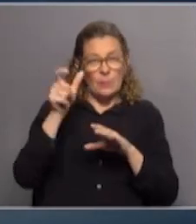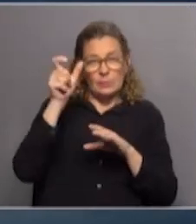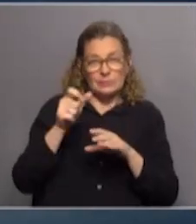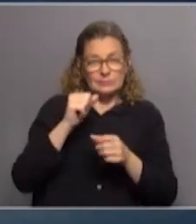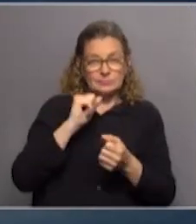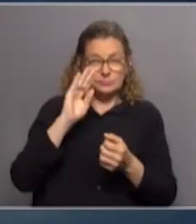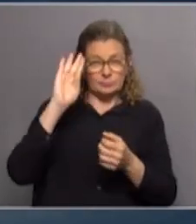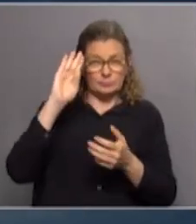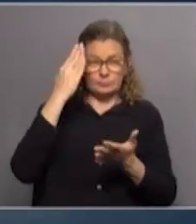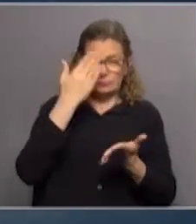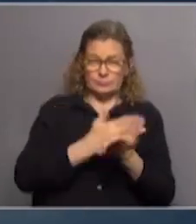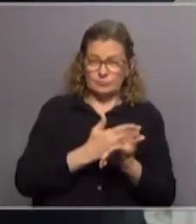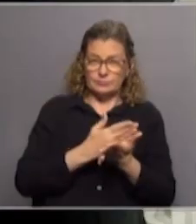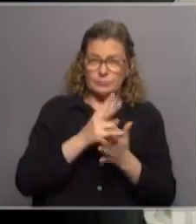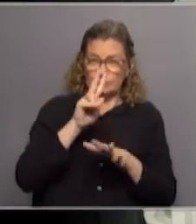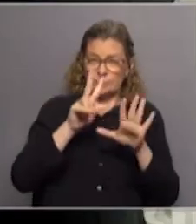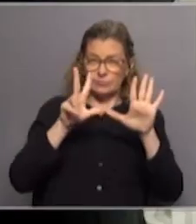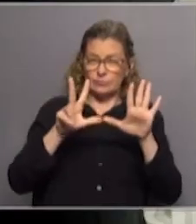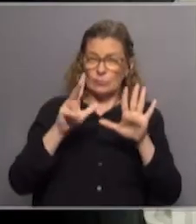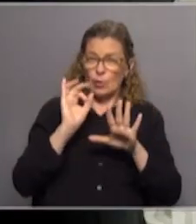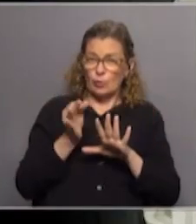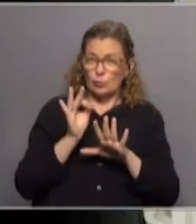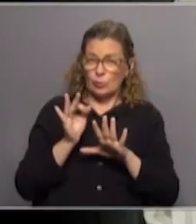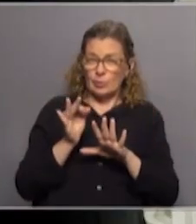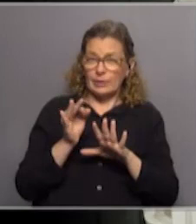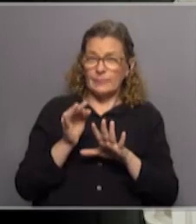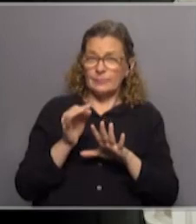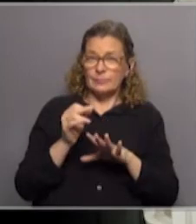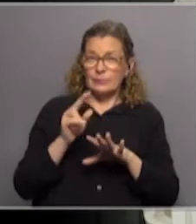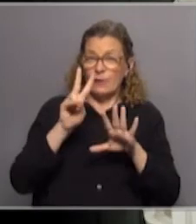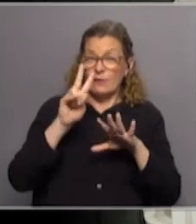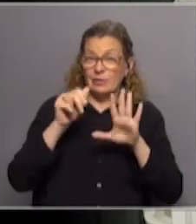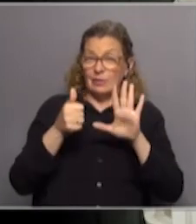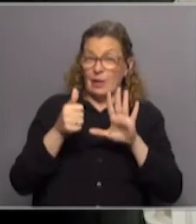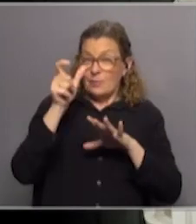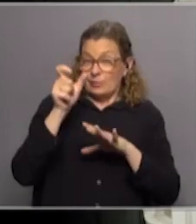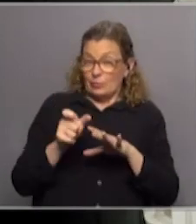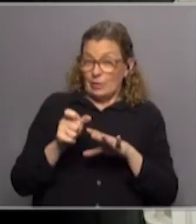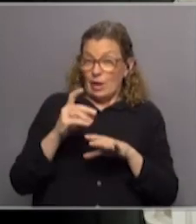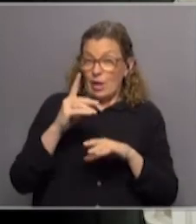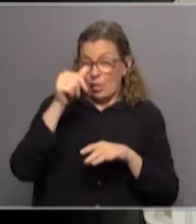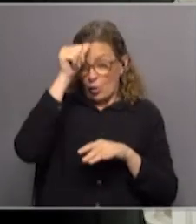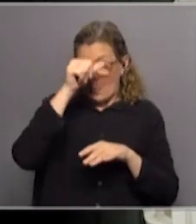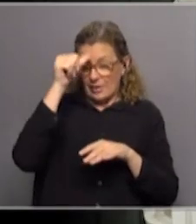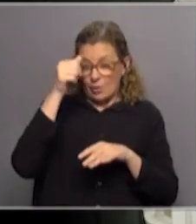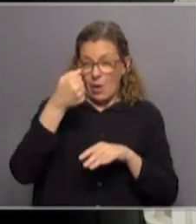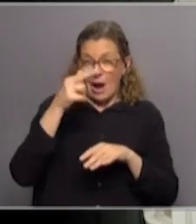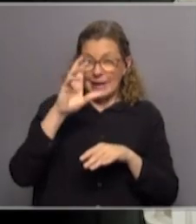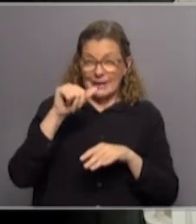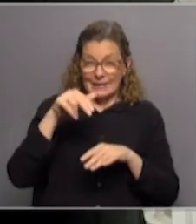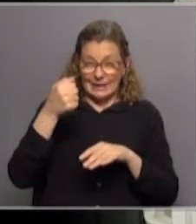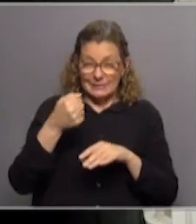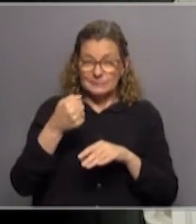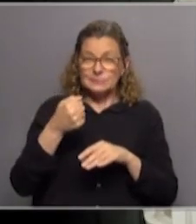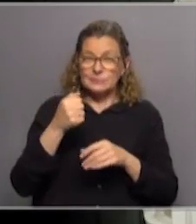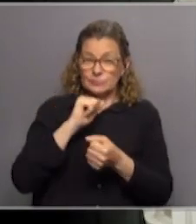Diaria publicó en su tapa del 28 de octubre, que están en la cárcel de Domingo Arena y que de aprobarse este proyecto